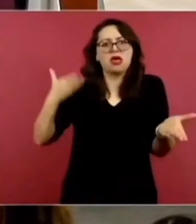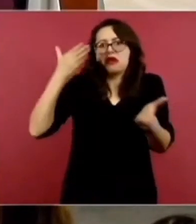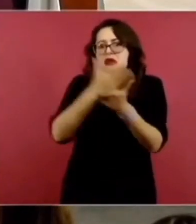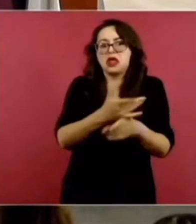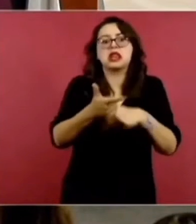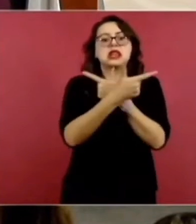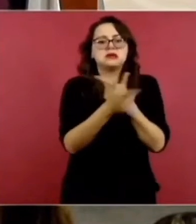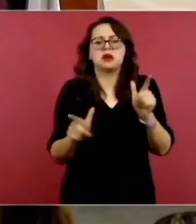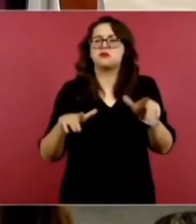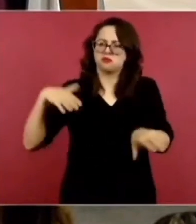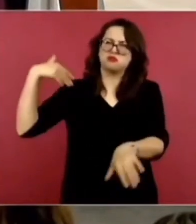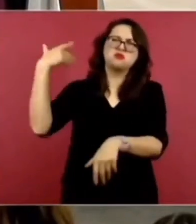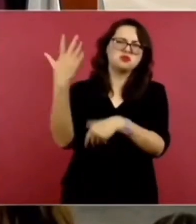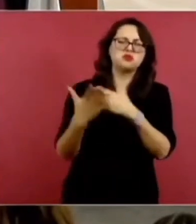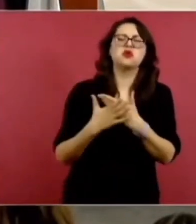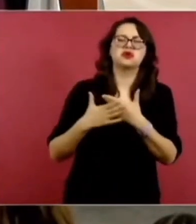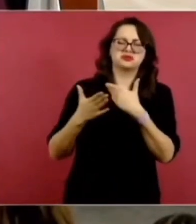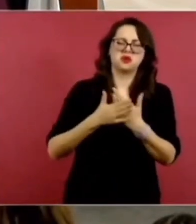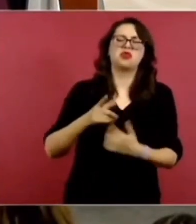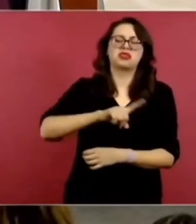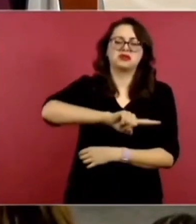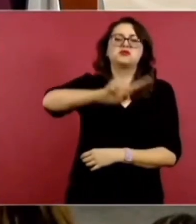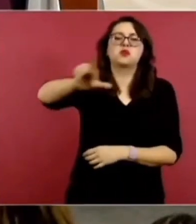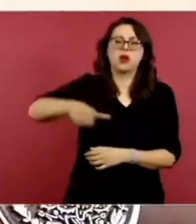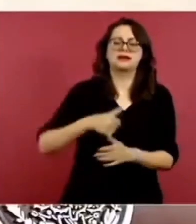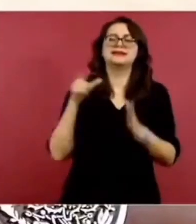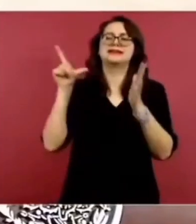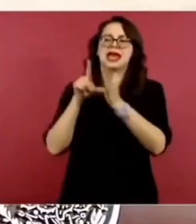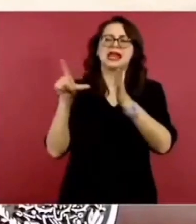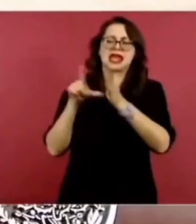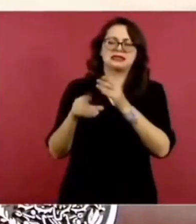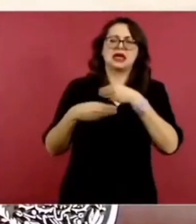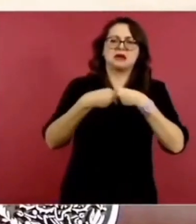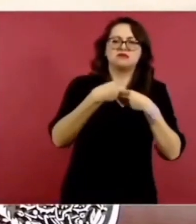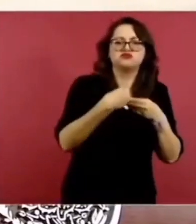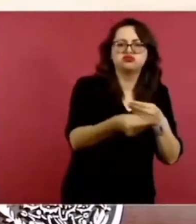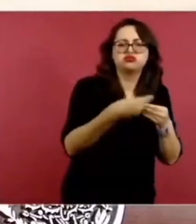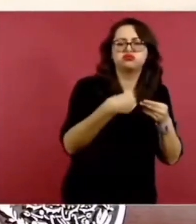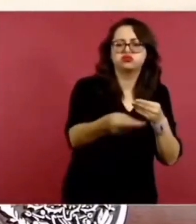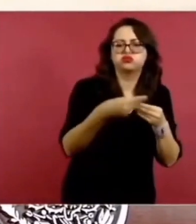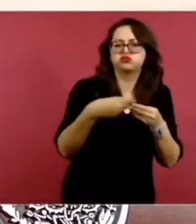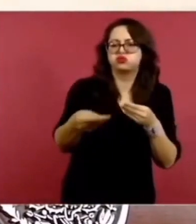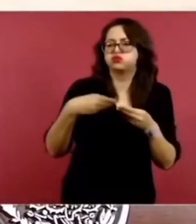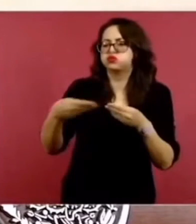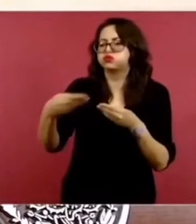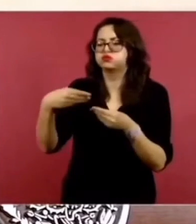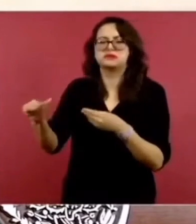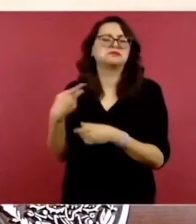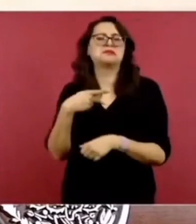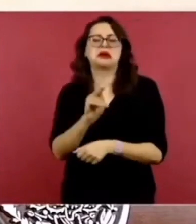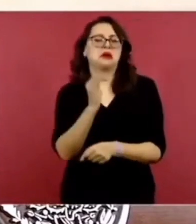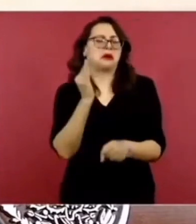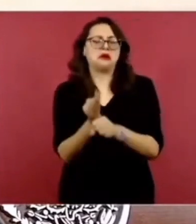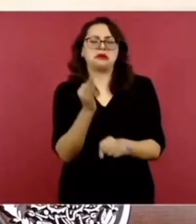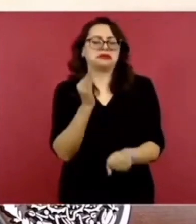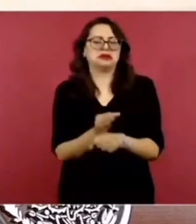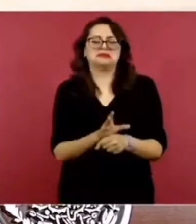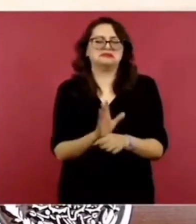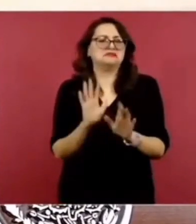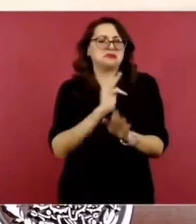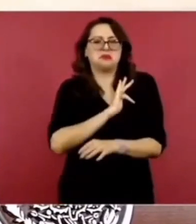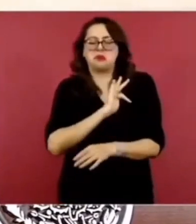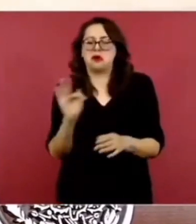poseer, pues son